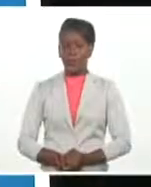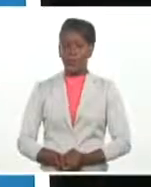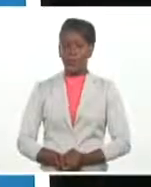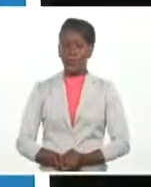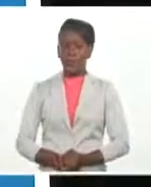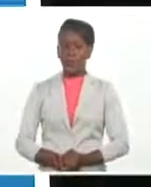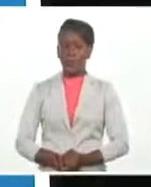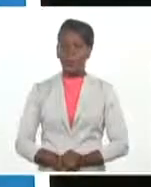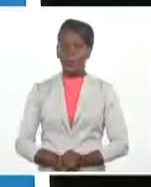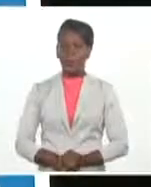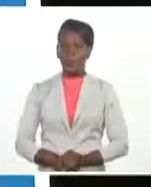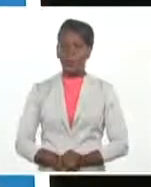Sistema Informativo de la Televisión Cubana.